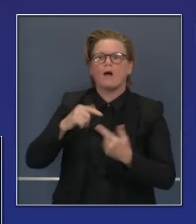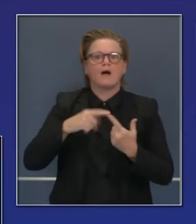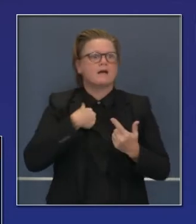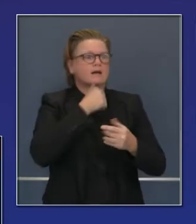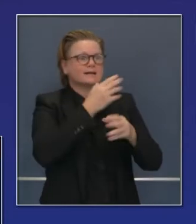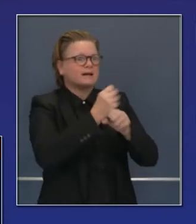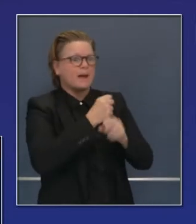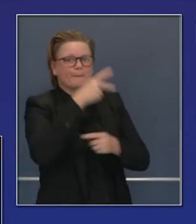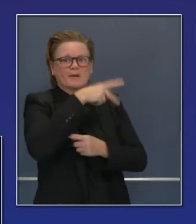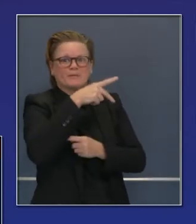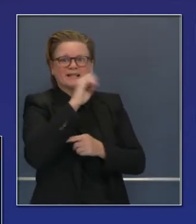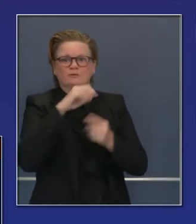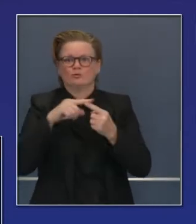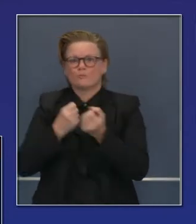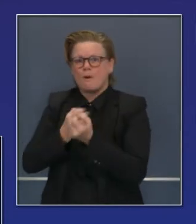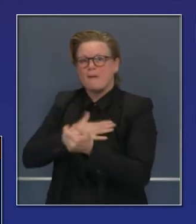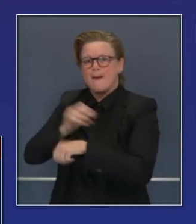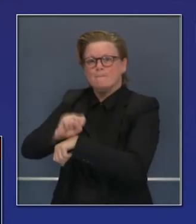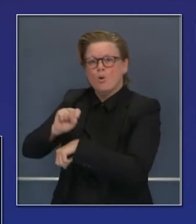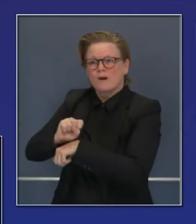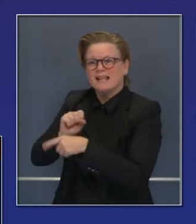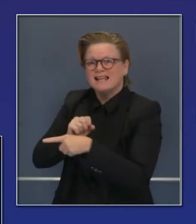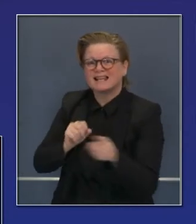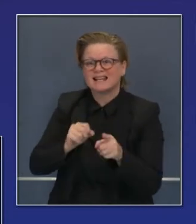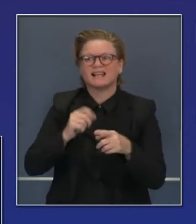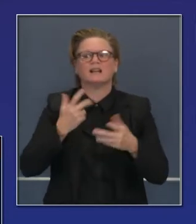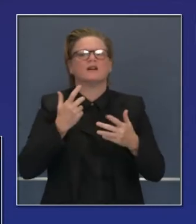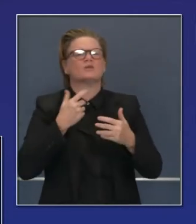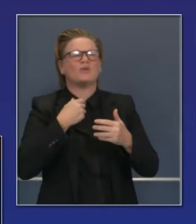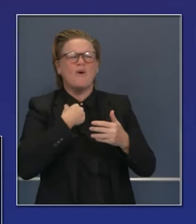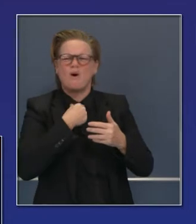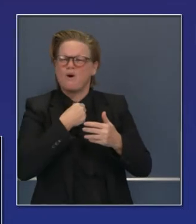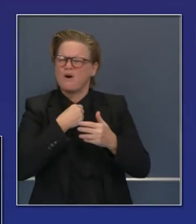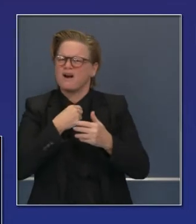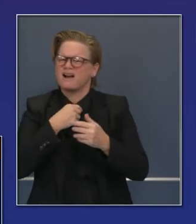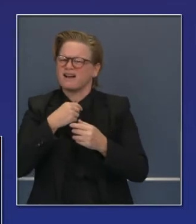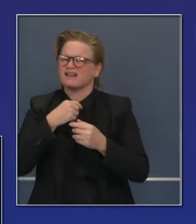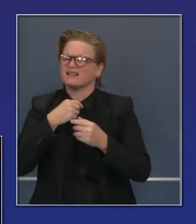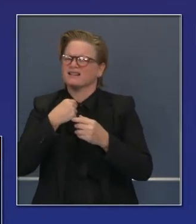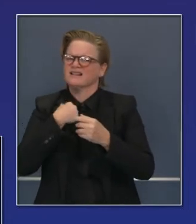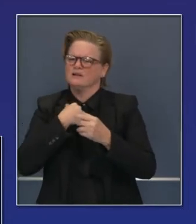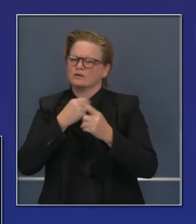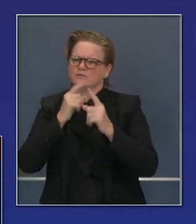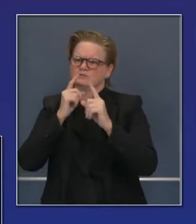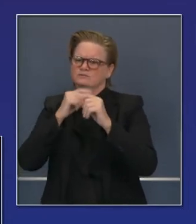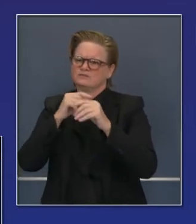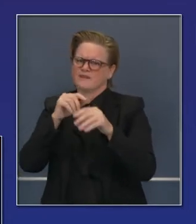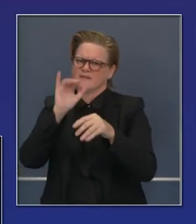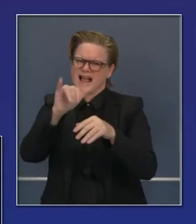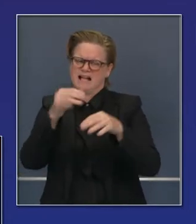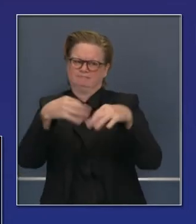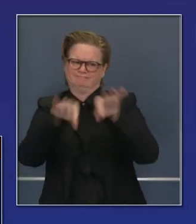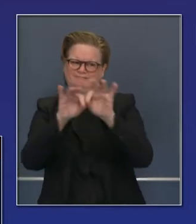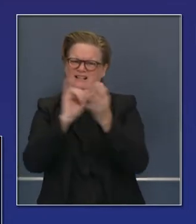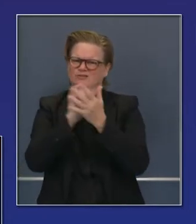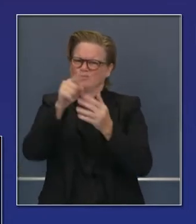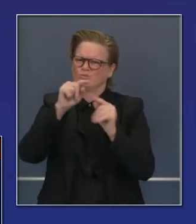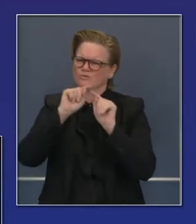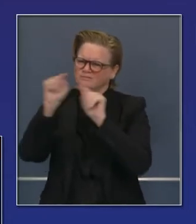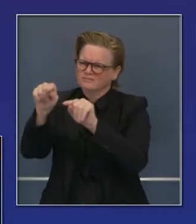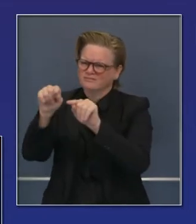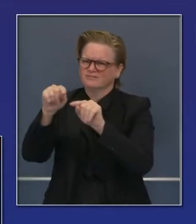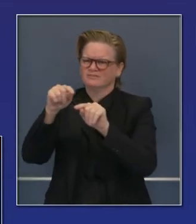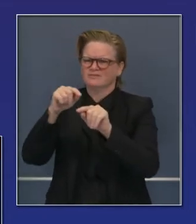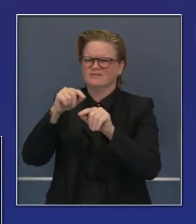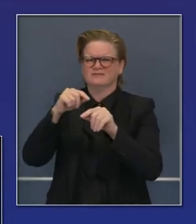de pequeños negocios o ese préstamo que pidió cuando finalmente el Congreso actúe para expender el préstamo PPP. Por eso es que